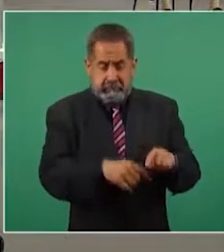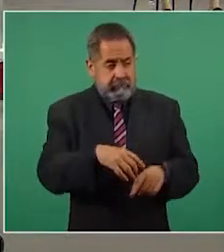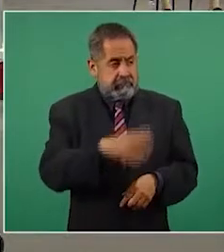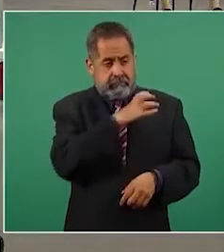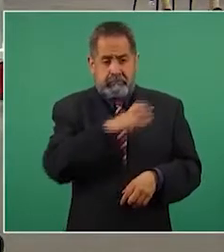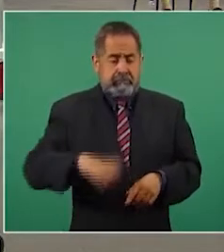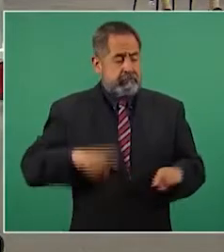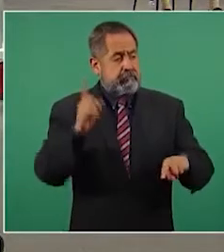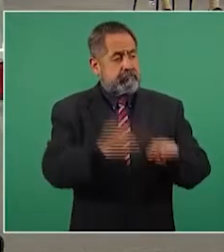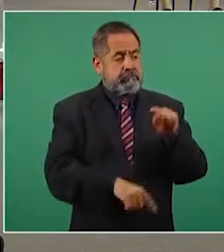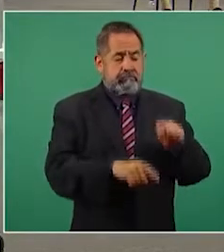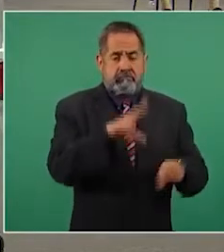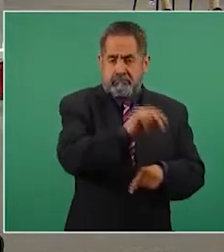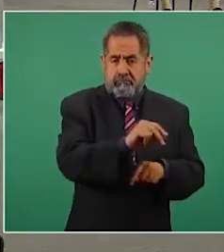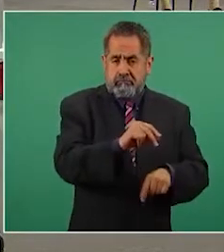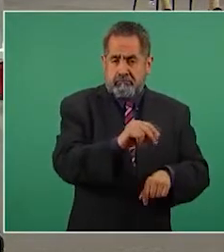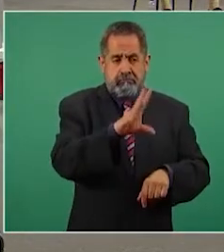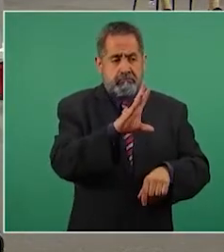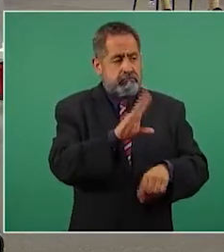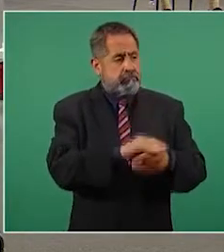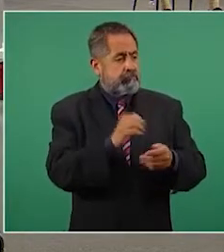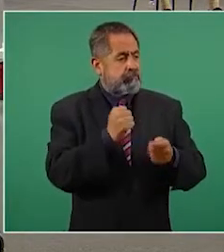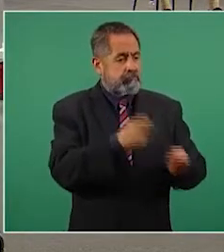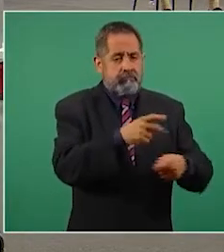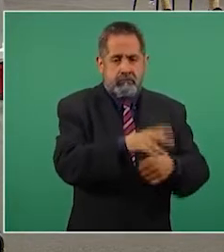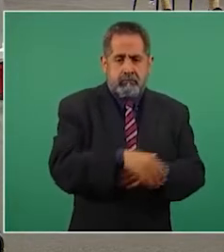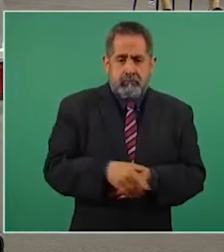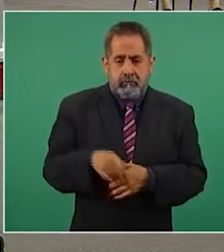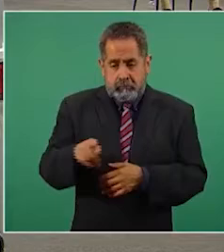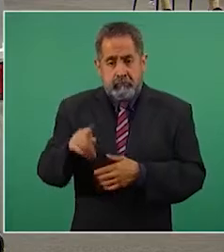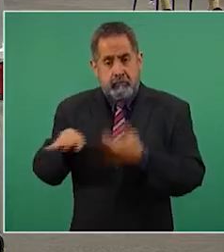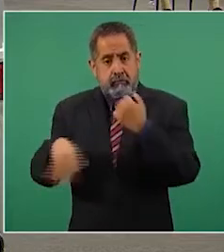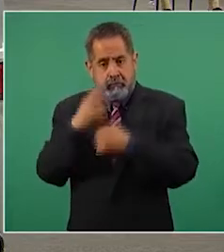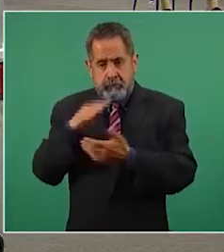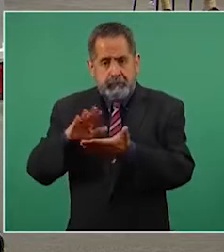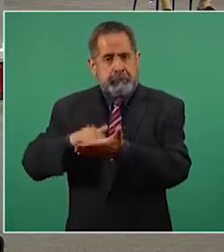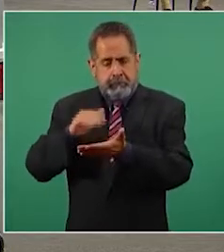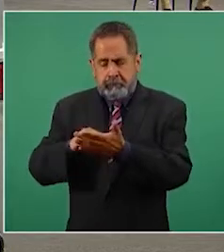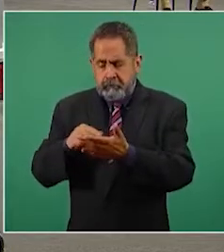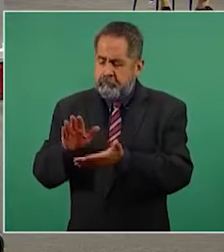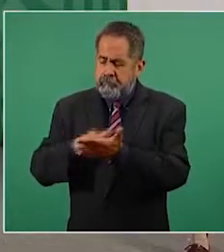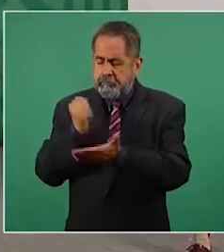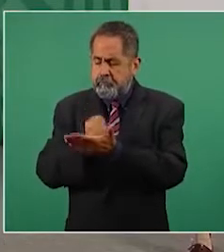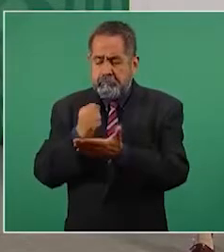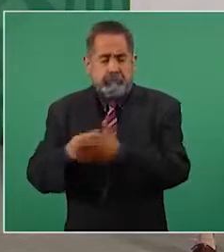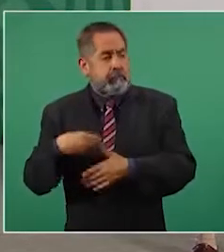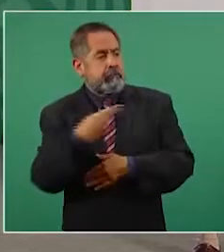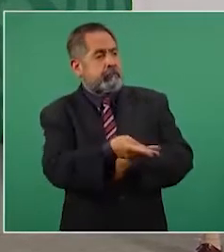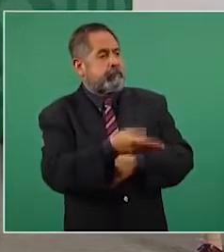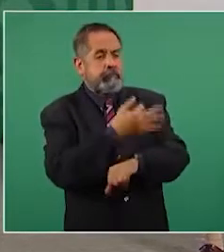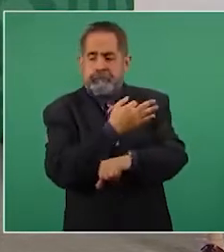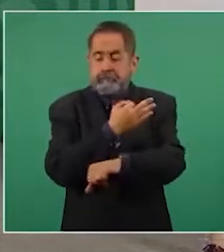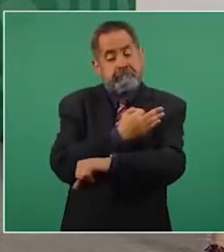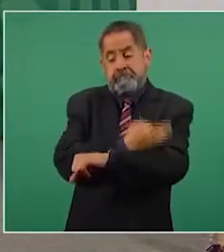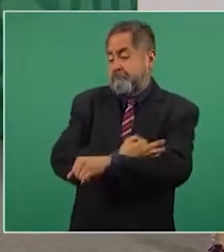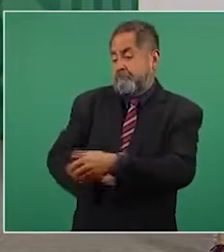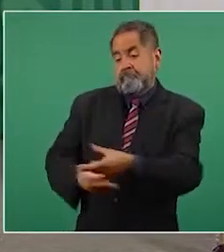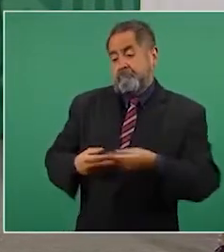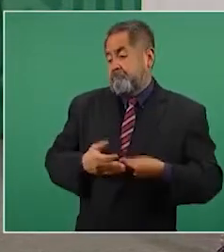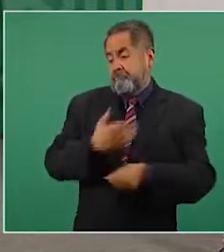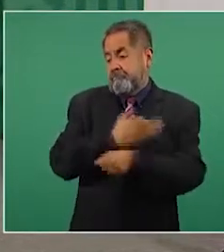demostraron de manera tardía por 19 mil pesos,